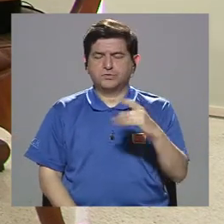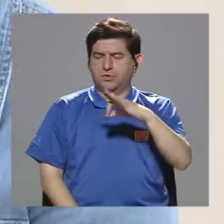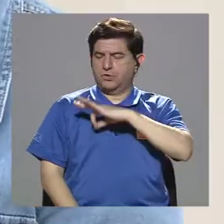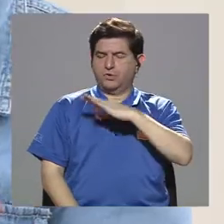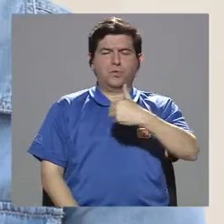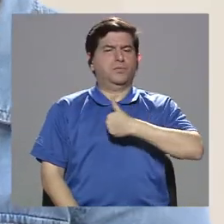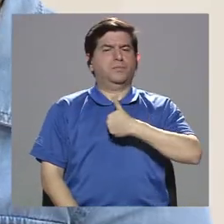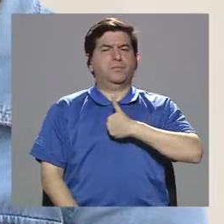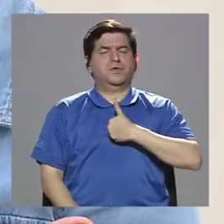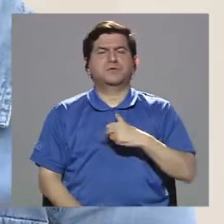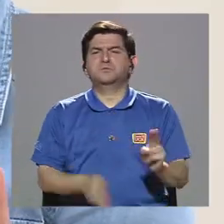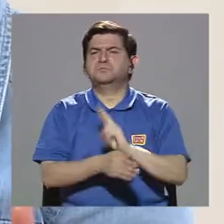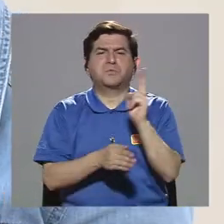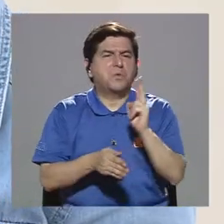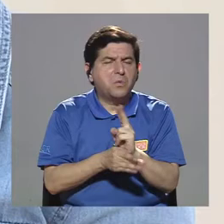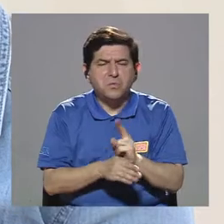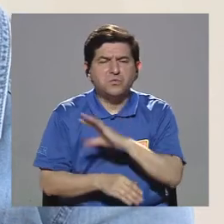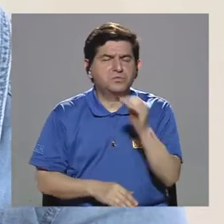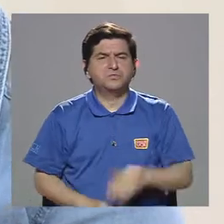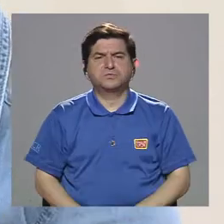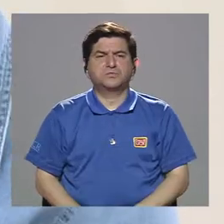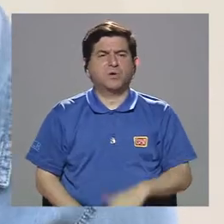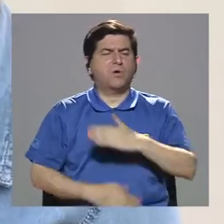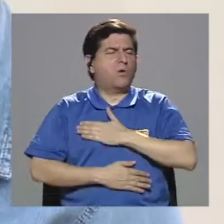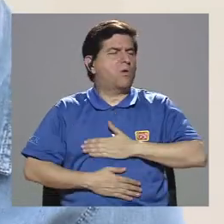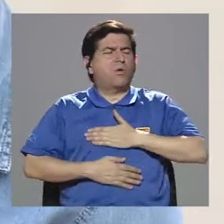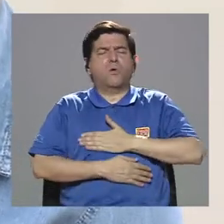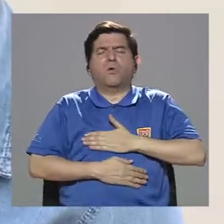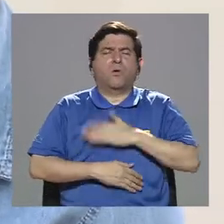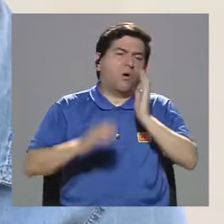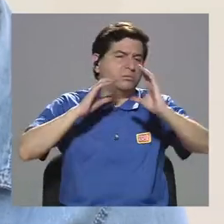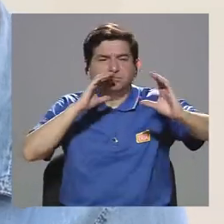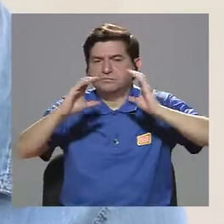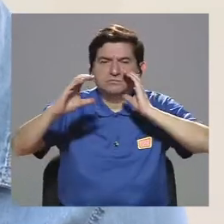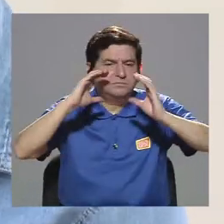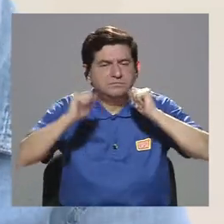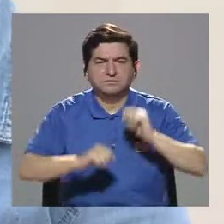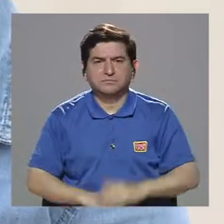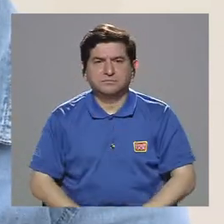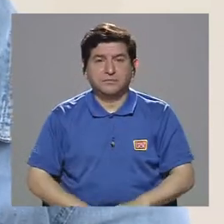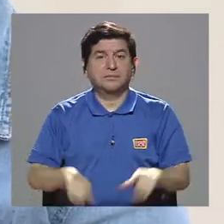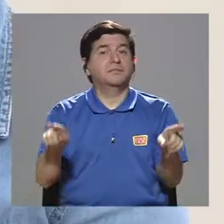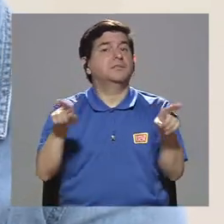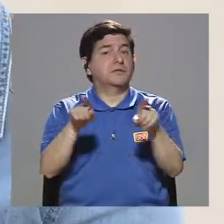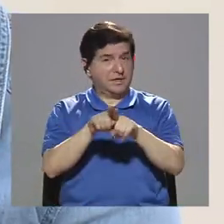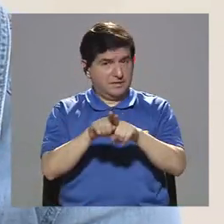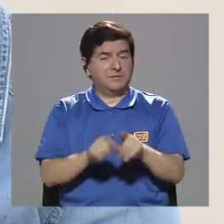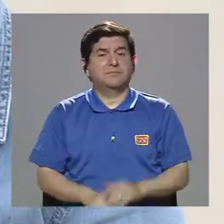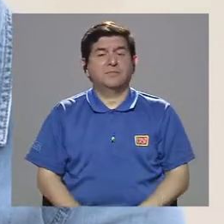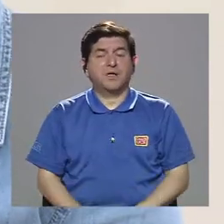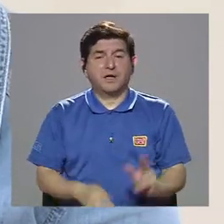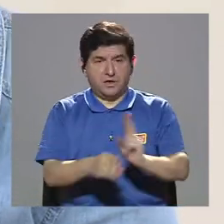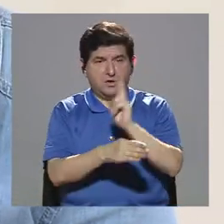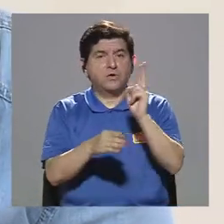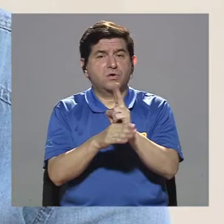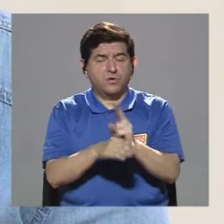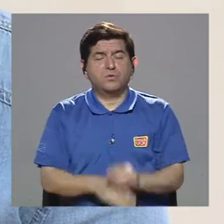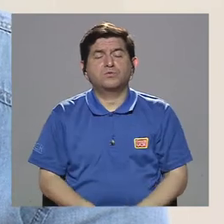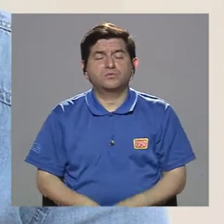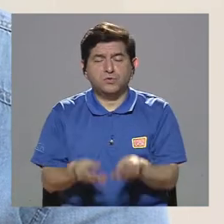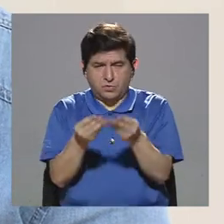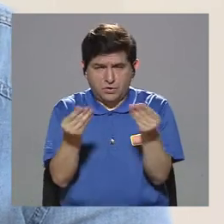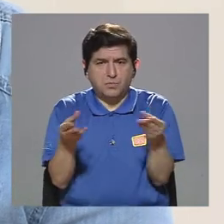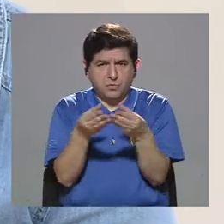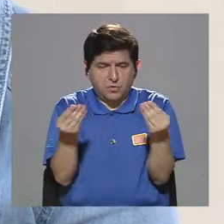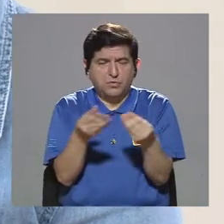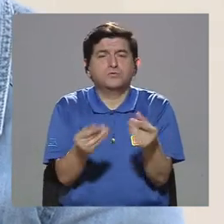en su bienestar, en el uso, en todos los aspectos de entretenimiento, de comunicación, pero sino también un aspecto de uso significativo y